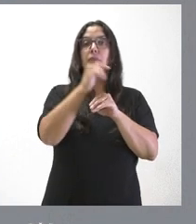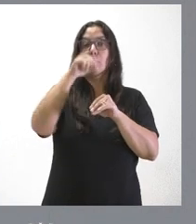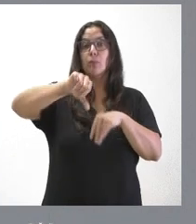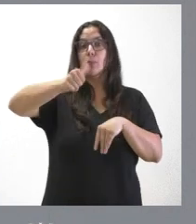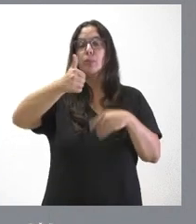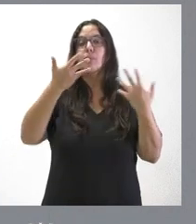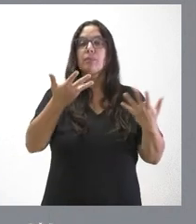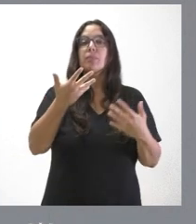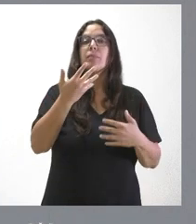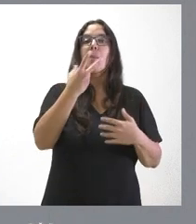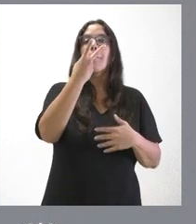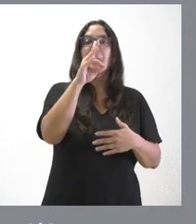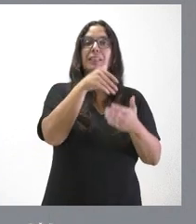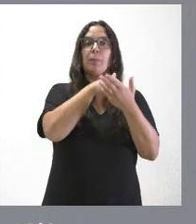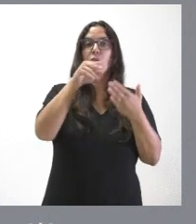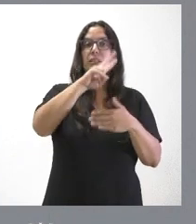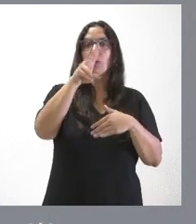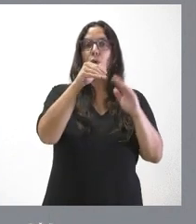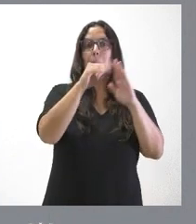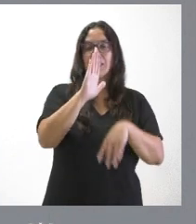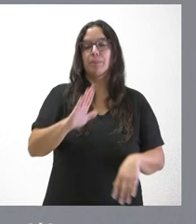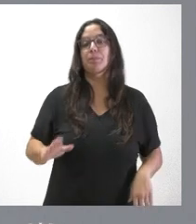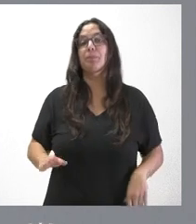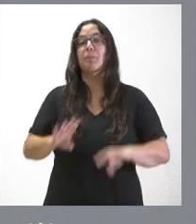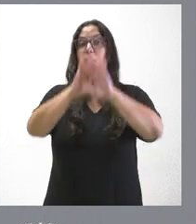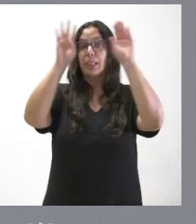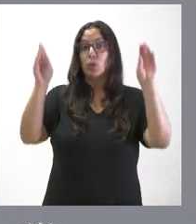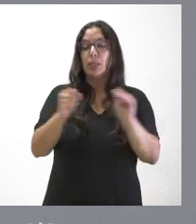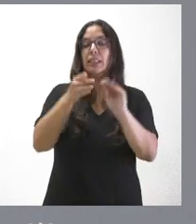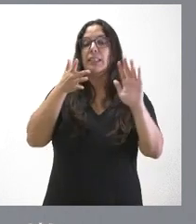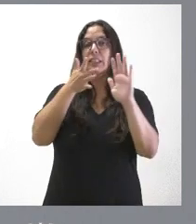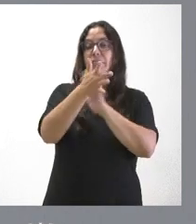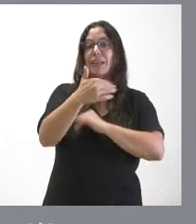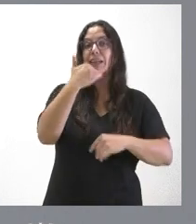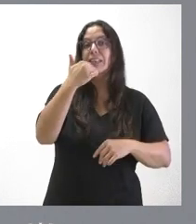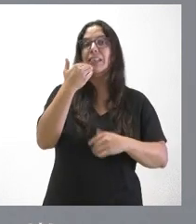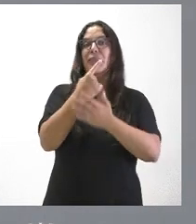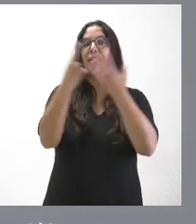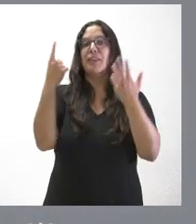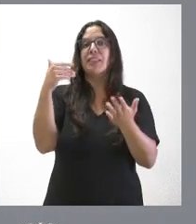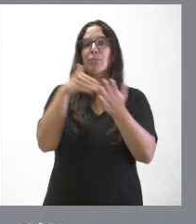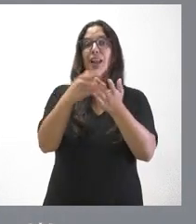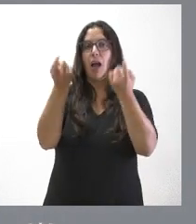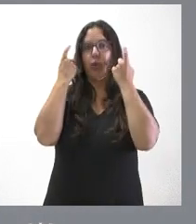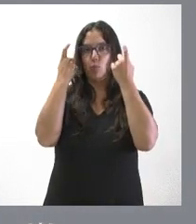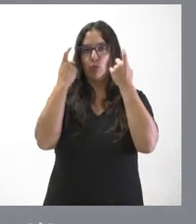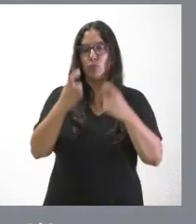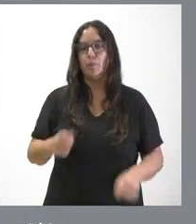de más de 20 millones de euros. En total, hablamos de casi 16.000 alumnos.